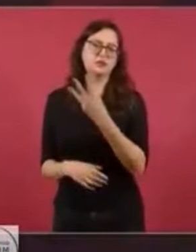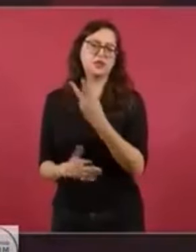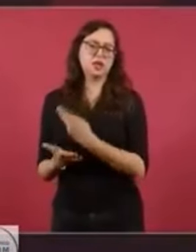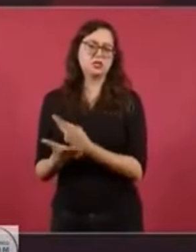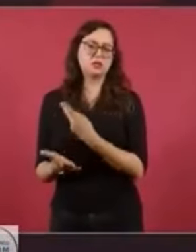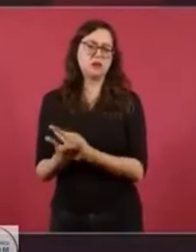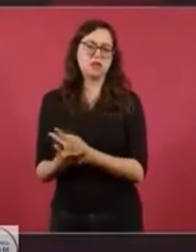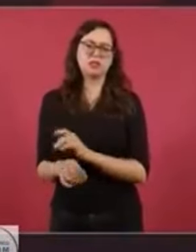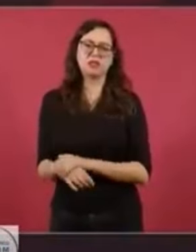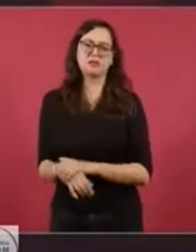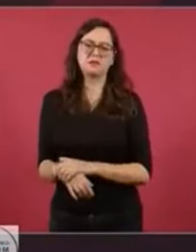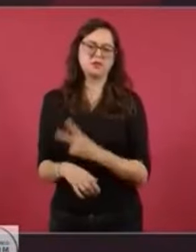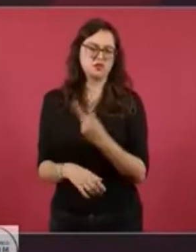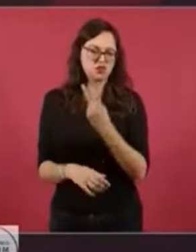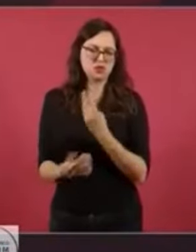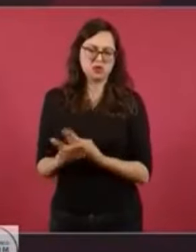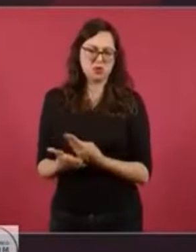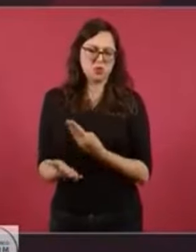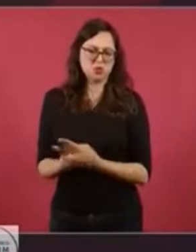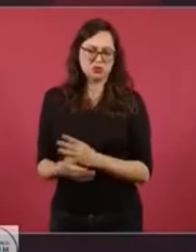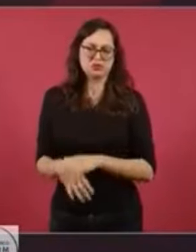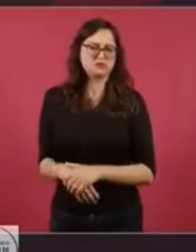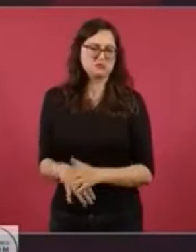dos de bronce. ¿Ya?